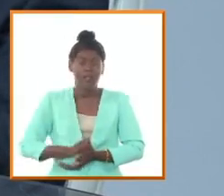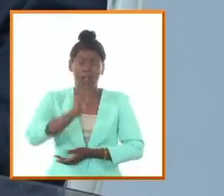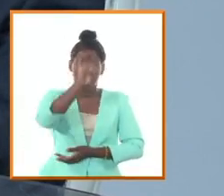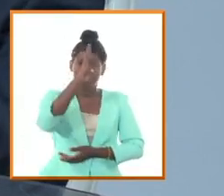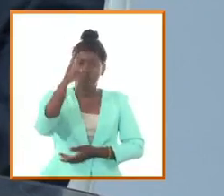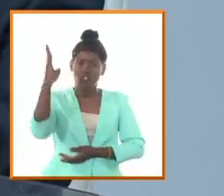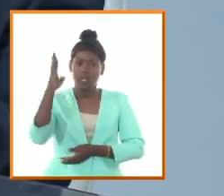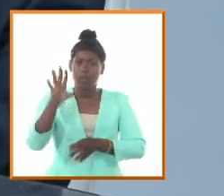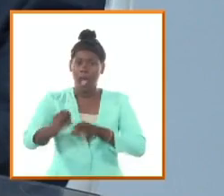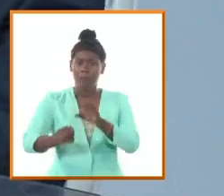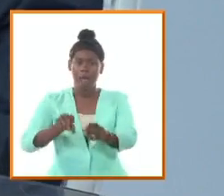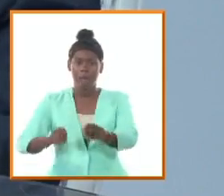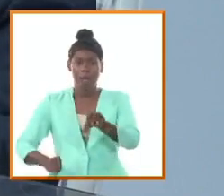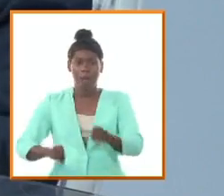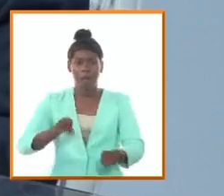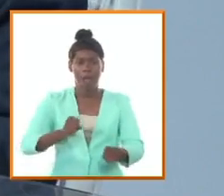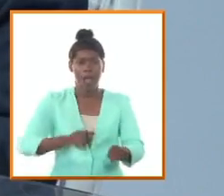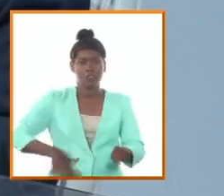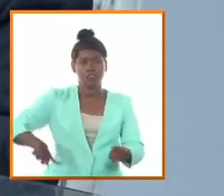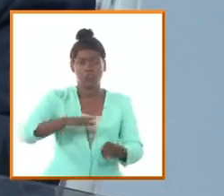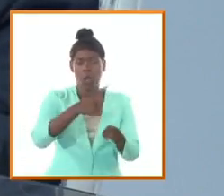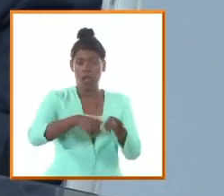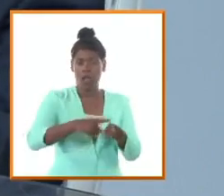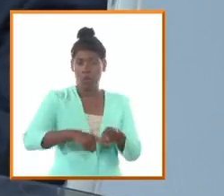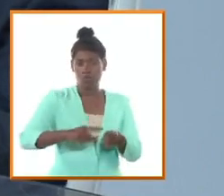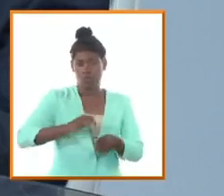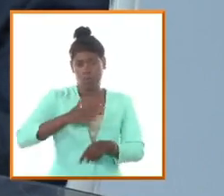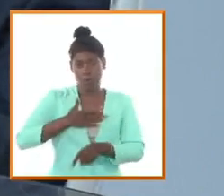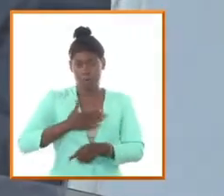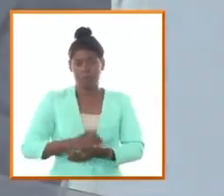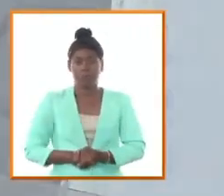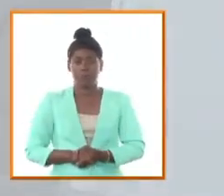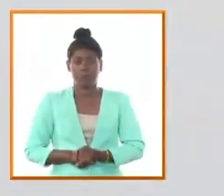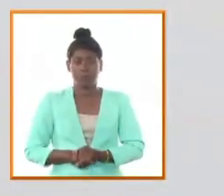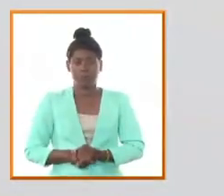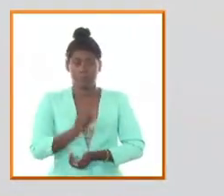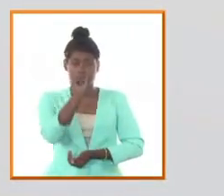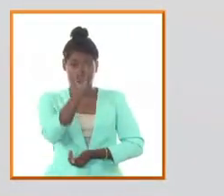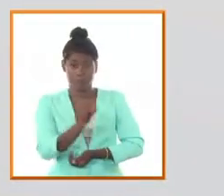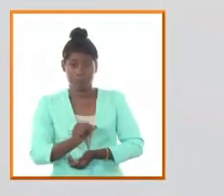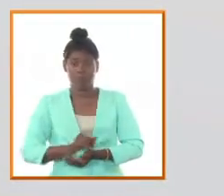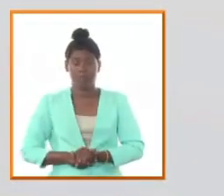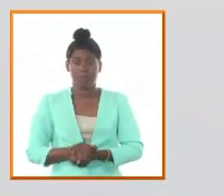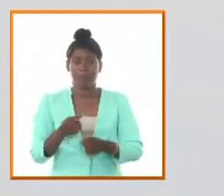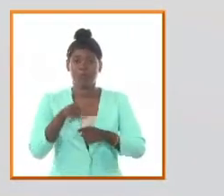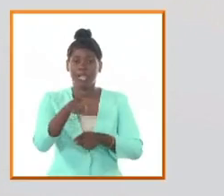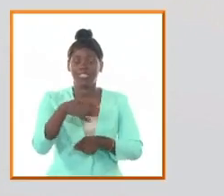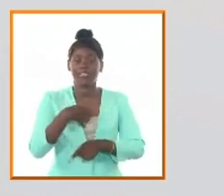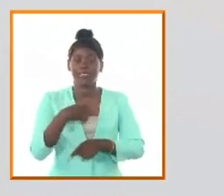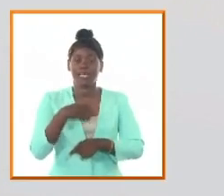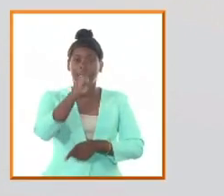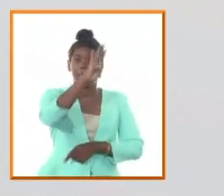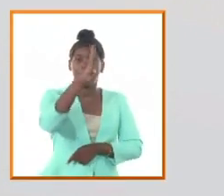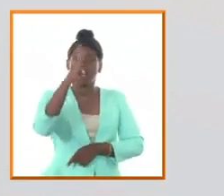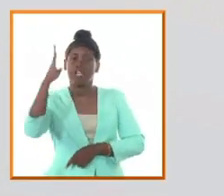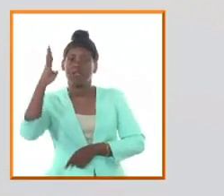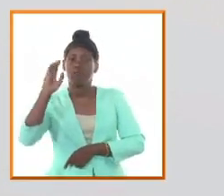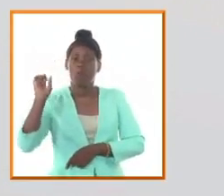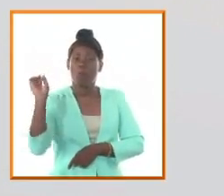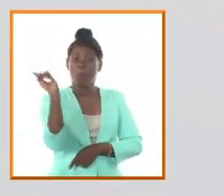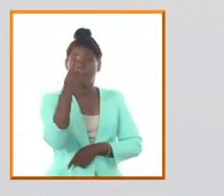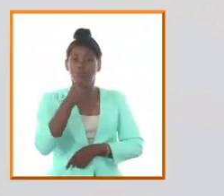compuesta por obras jurídicas en francés incluyendo 12 tomos de las obras de Rousseau